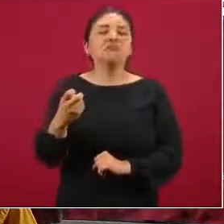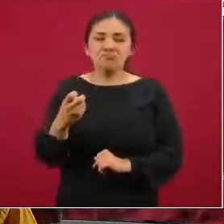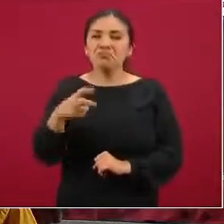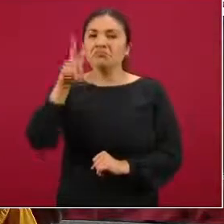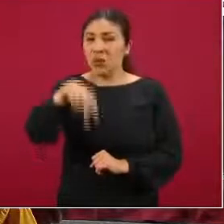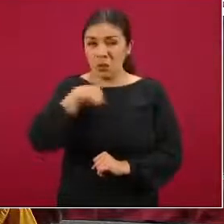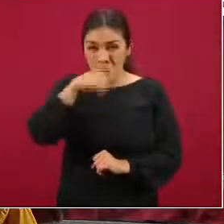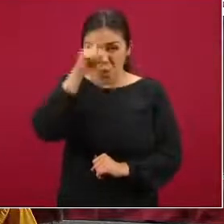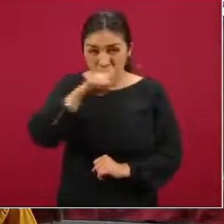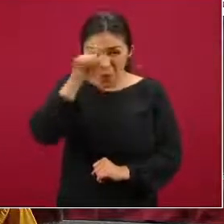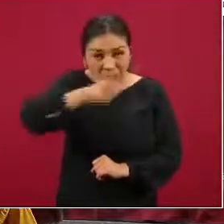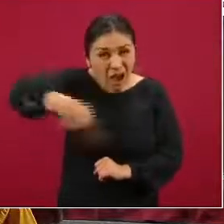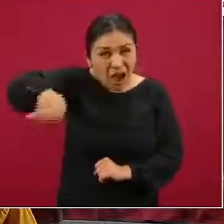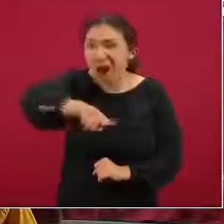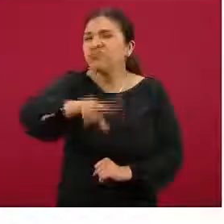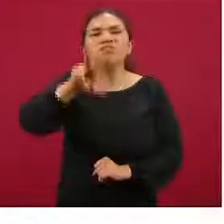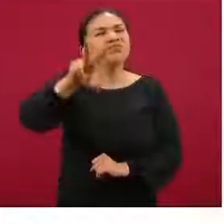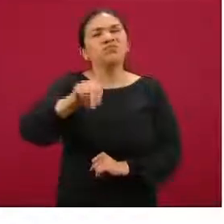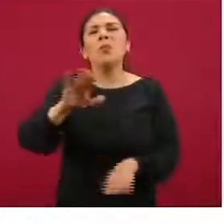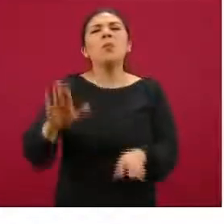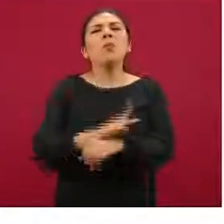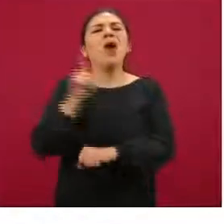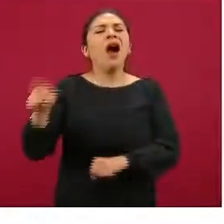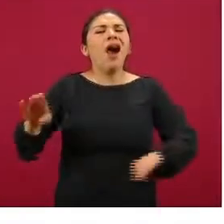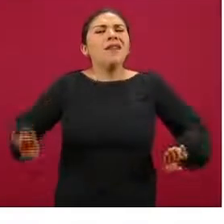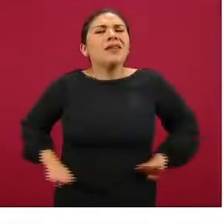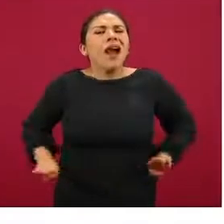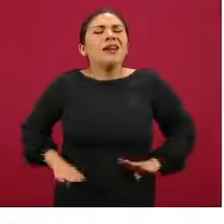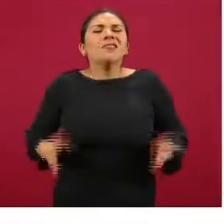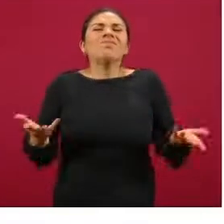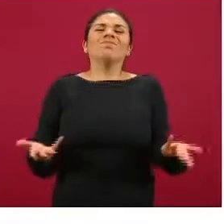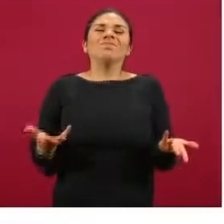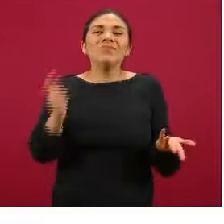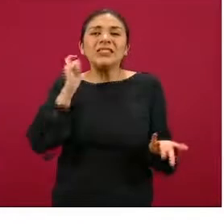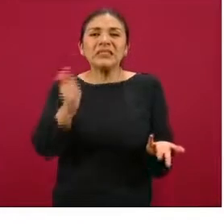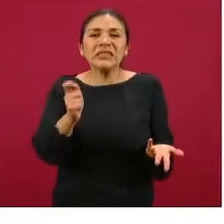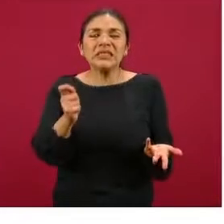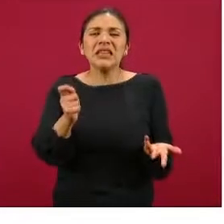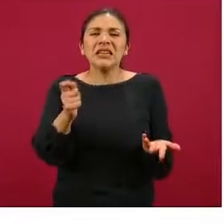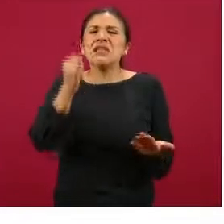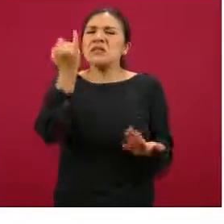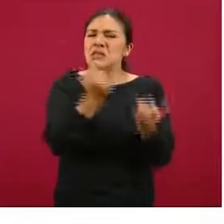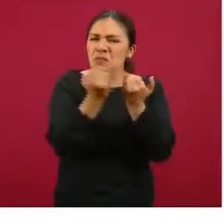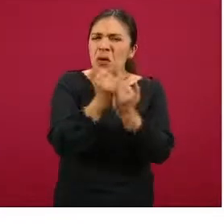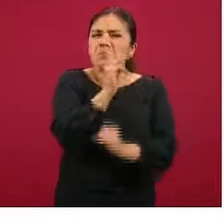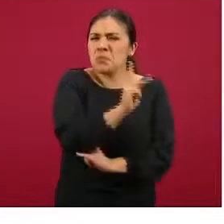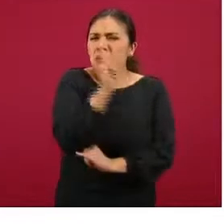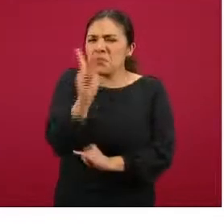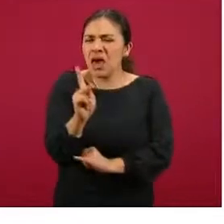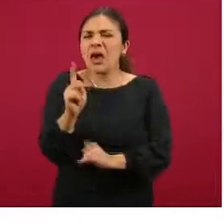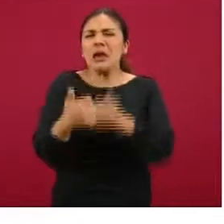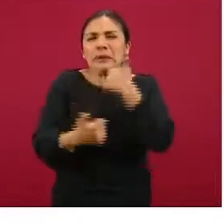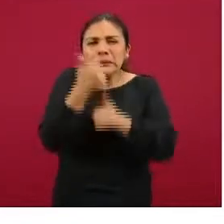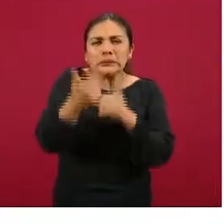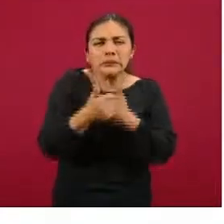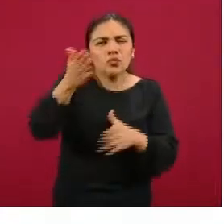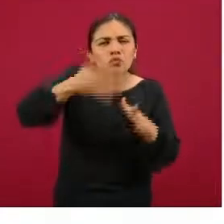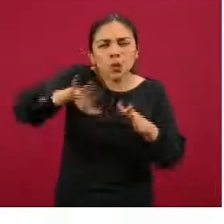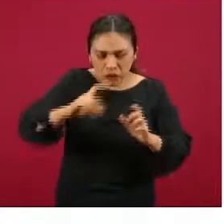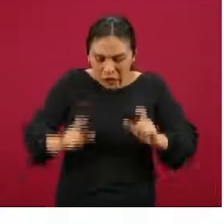no recomendamos por estas características, tiene elementos similares. a buscar anticuerpos,